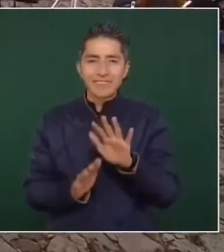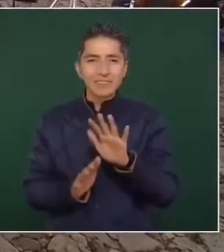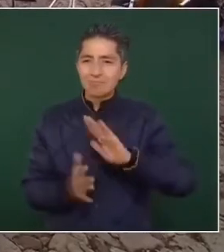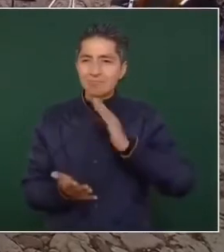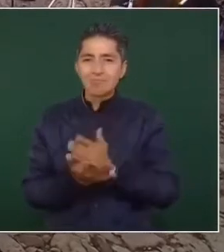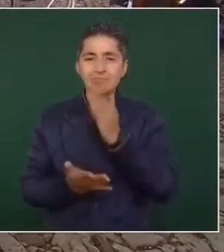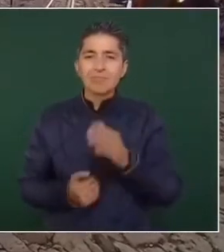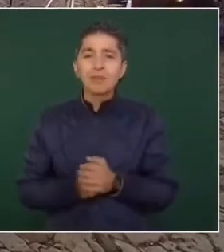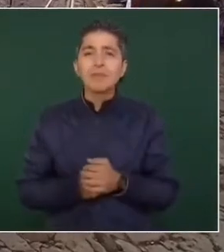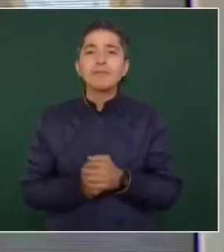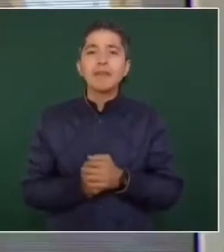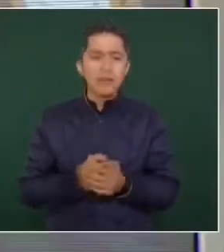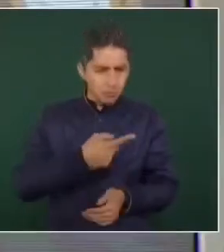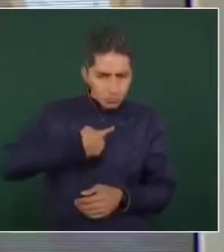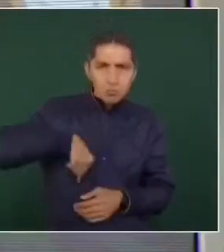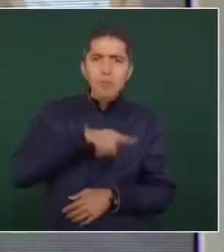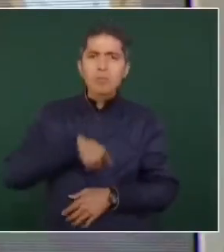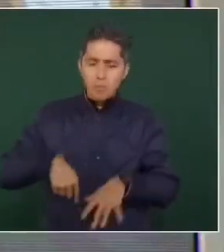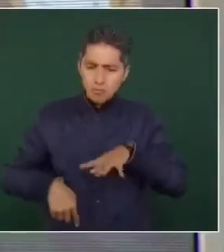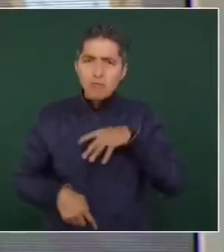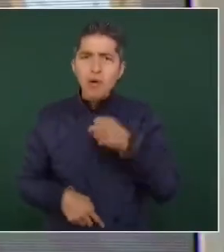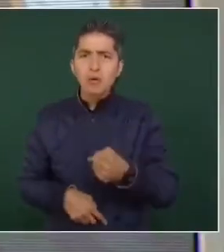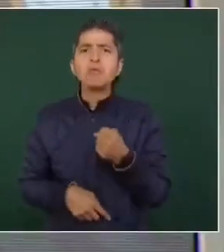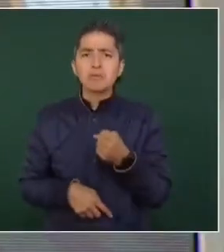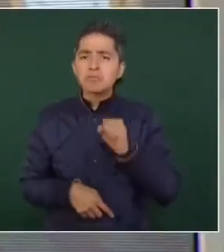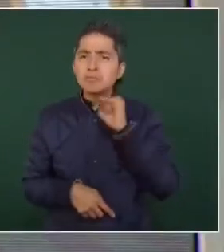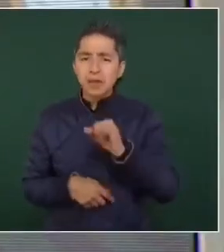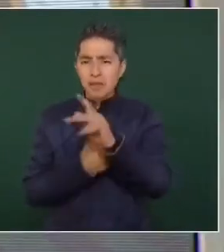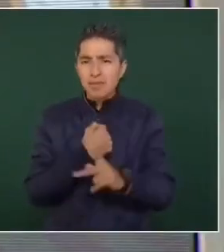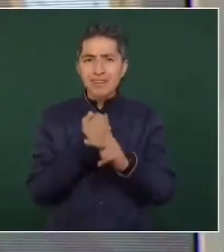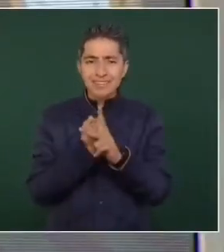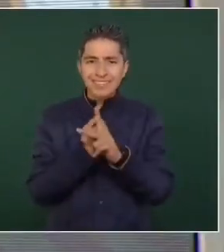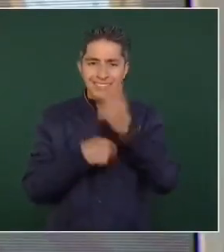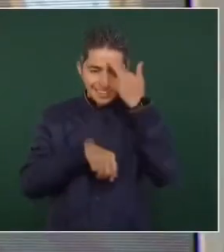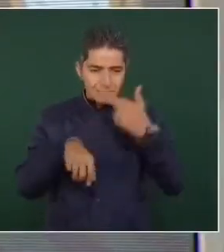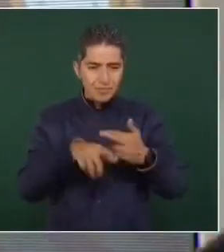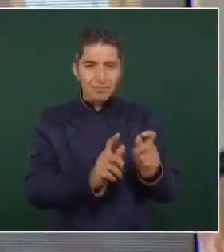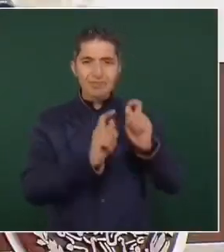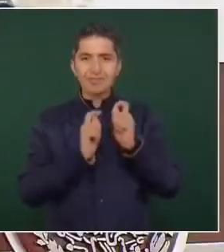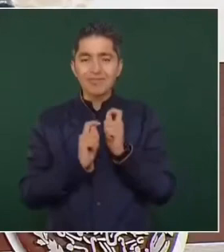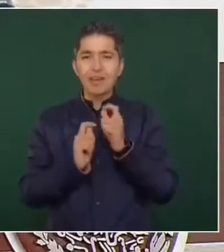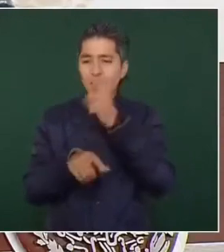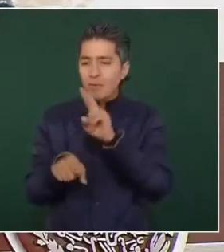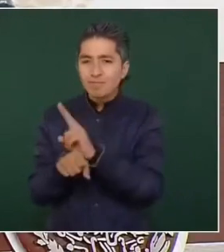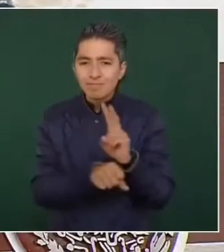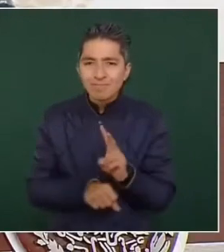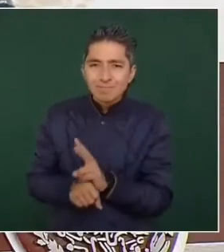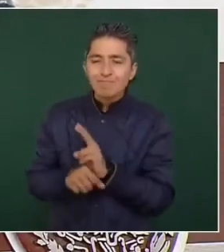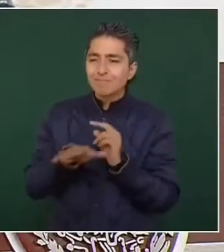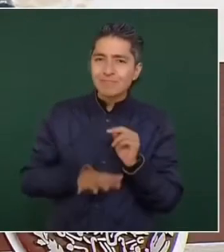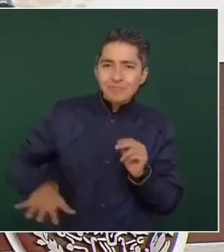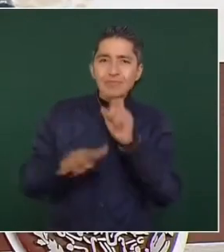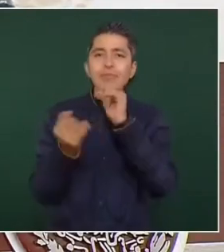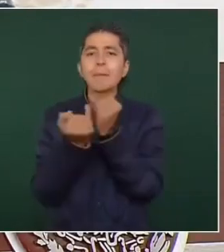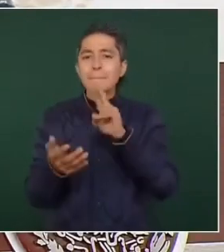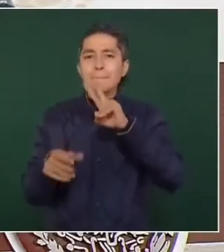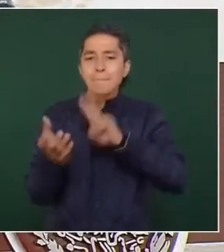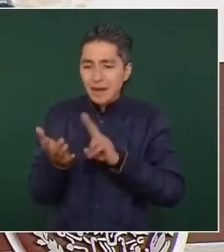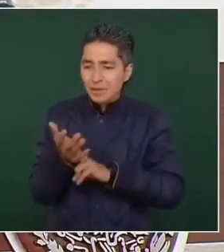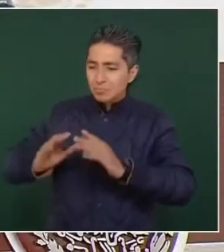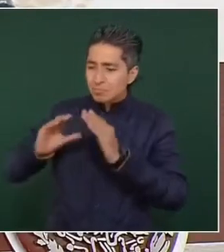Nosotras somos muy fuertes, lo demostramos al parir, al asumir el cuidado de nuestros hogares, al proveer de valores